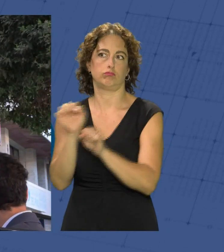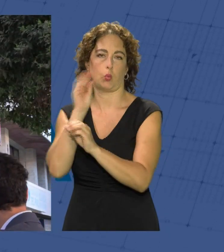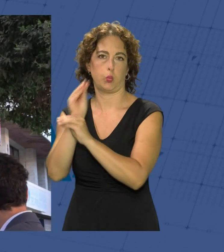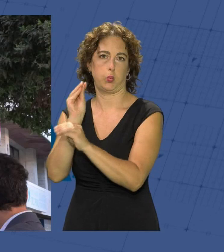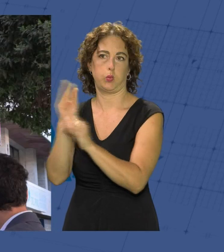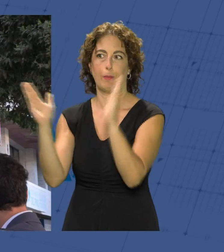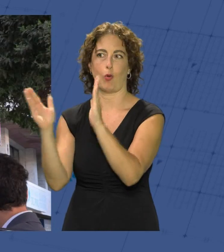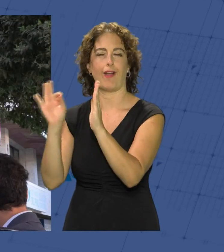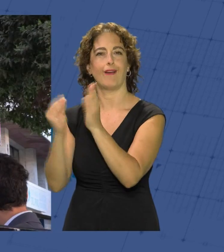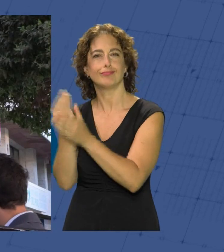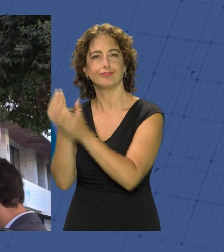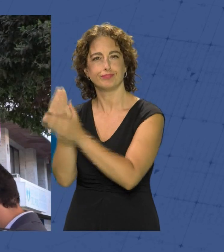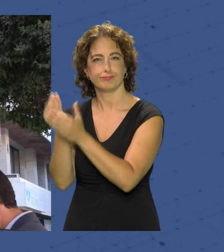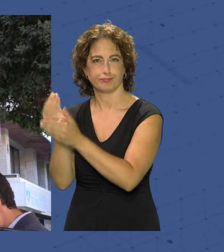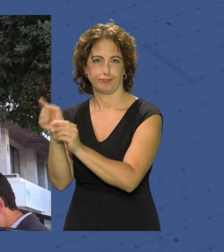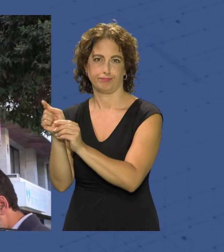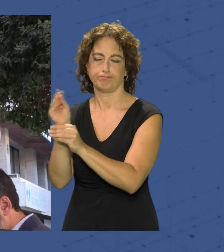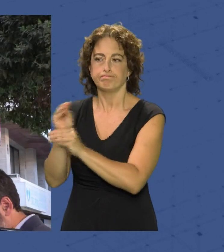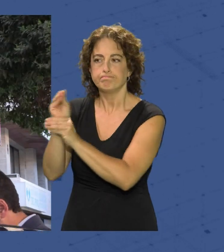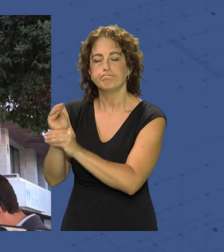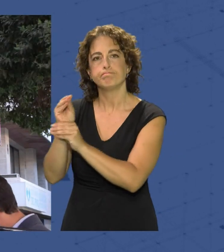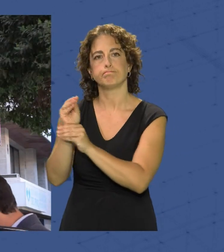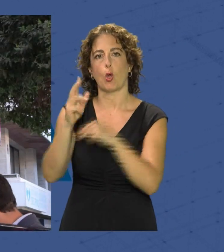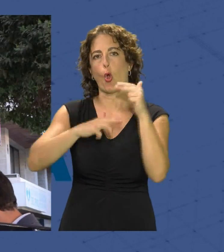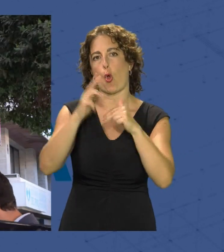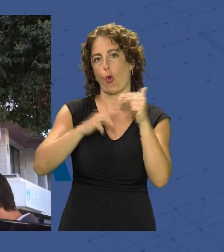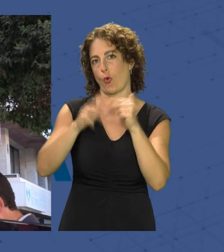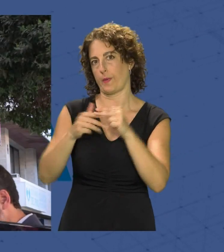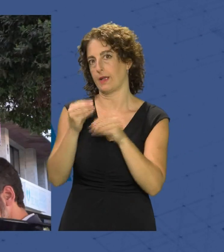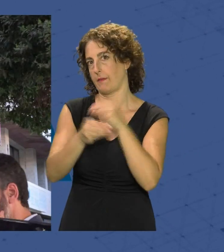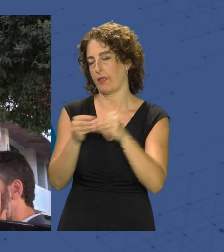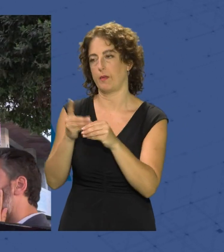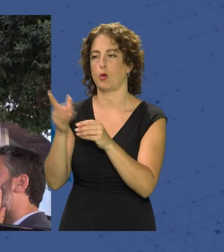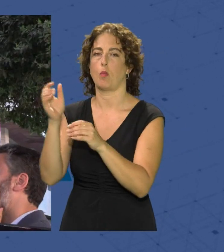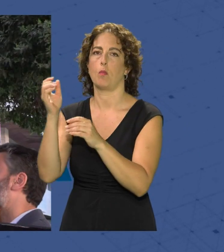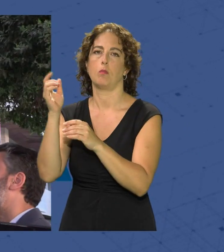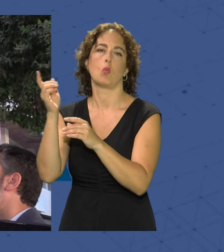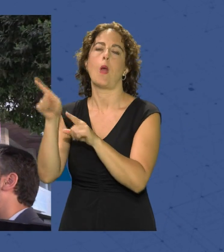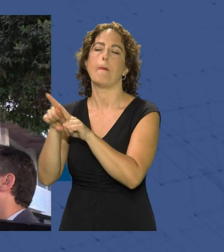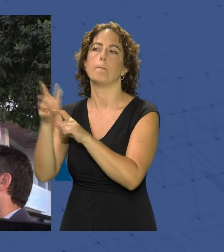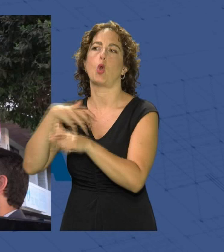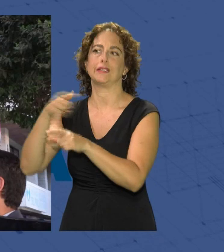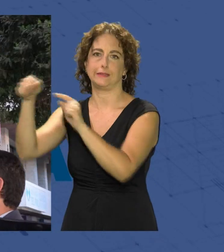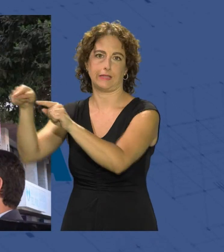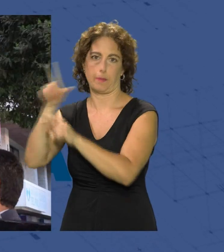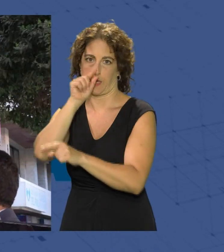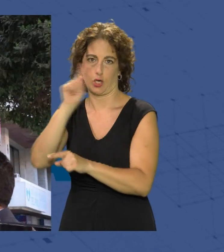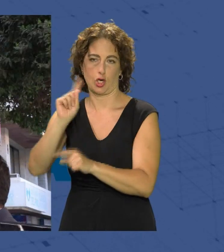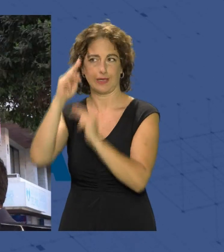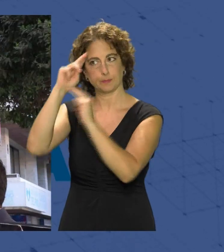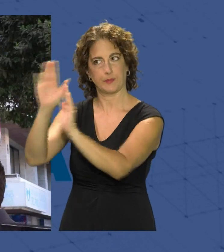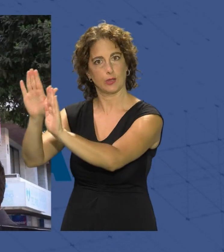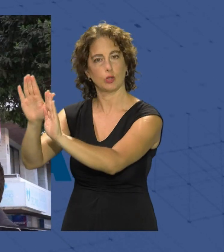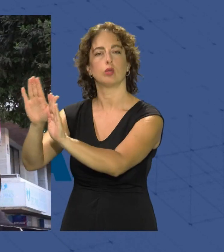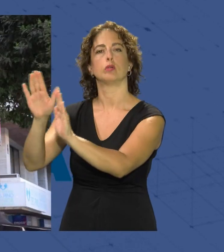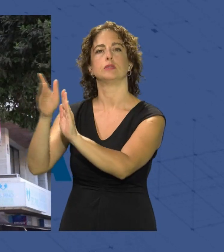la época de cría pues bueno pues estas obras que sin duda se van a realizar por tanto se van a respetar esas marquesinas durante el tiempo estrictamente